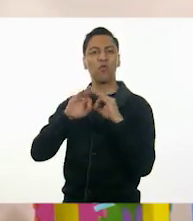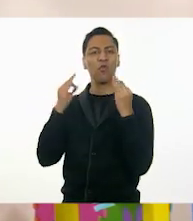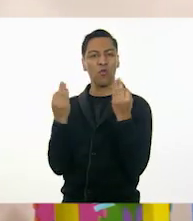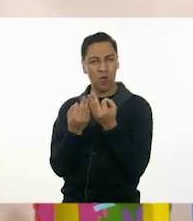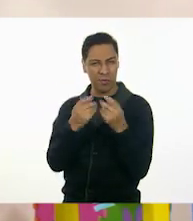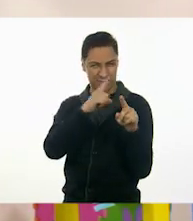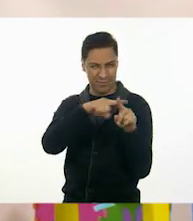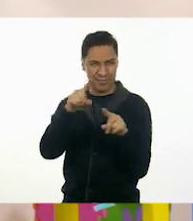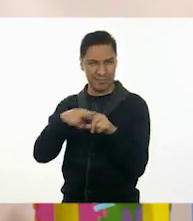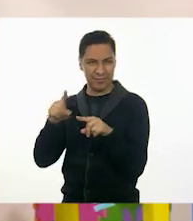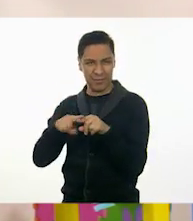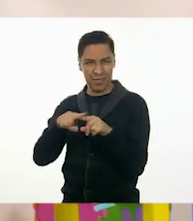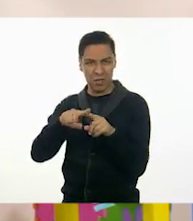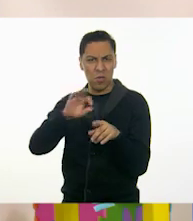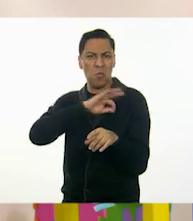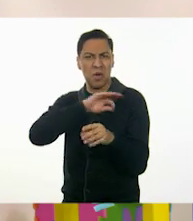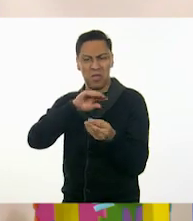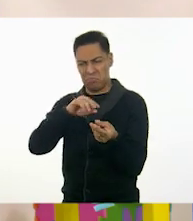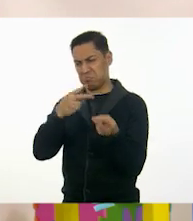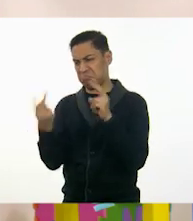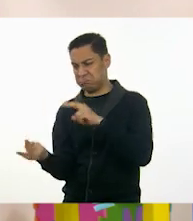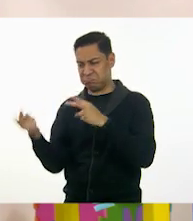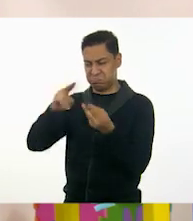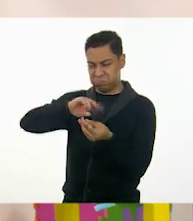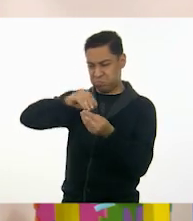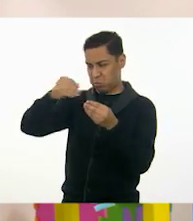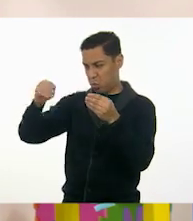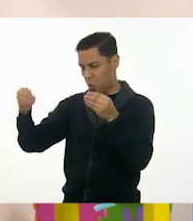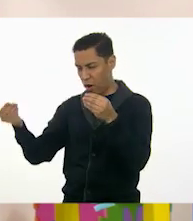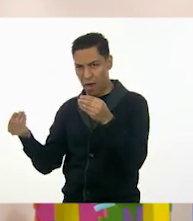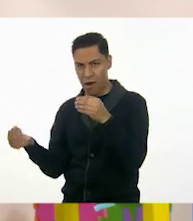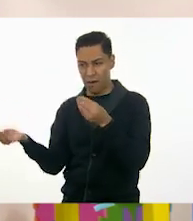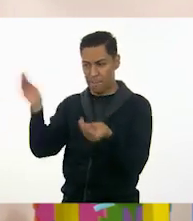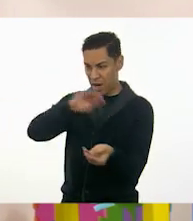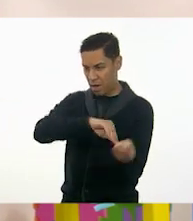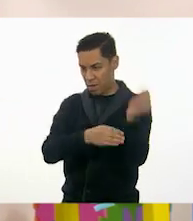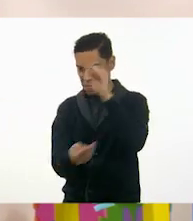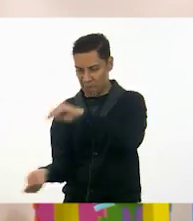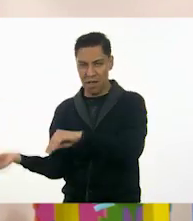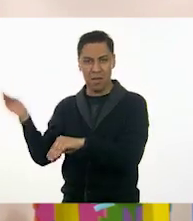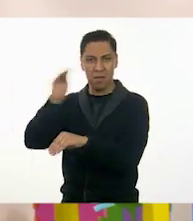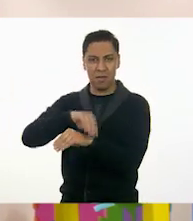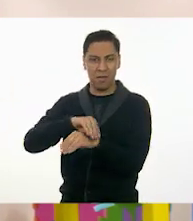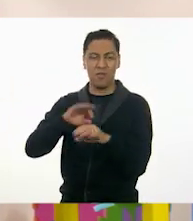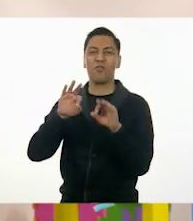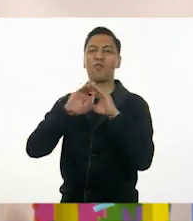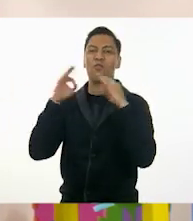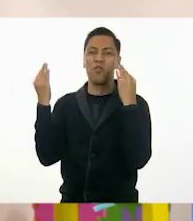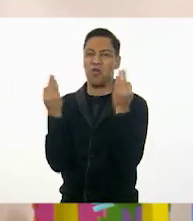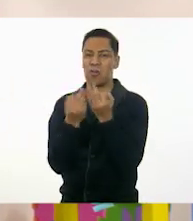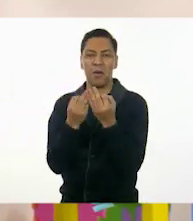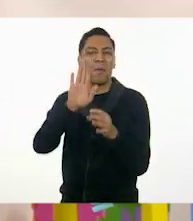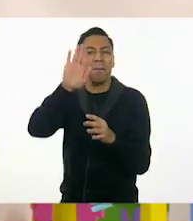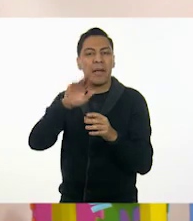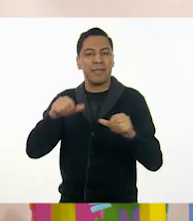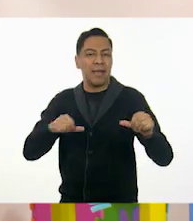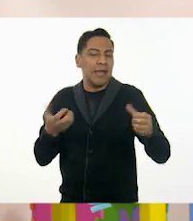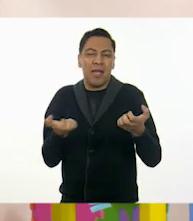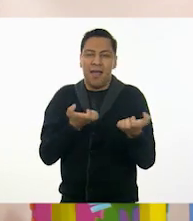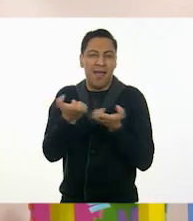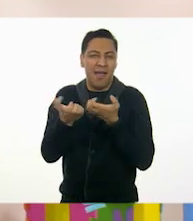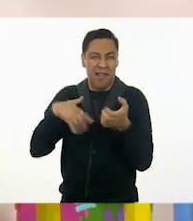Lo podemos dar vuelta. Le damos vuelta. Y va agarrando forma. Es igual que el ejercicio que hicieron.